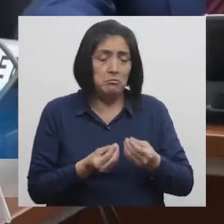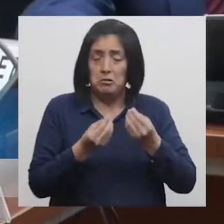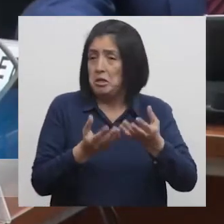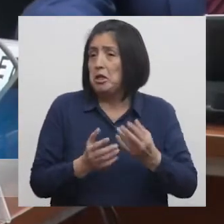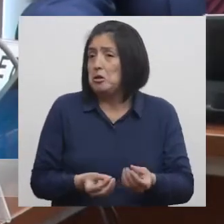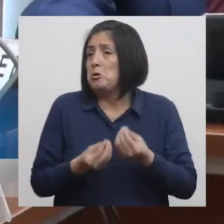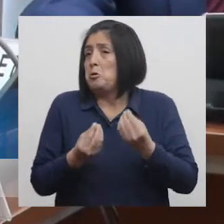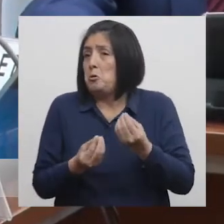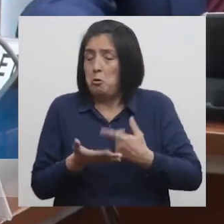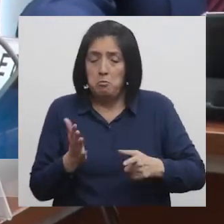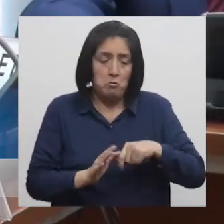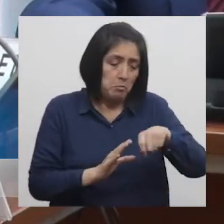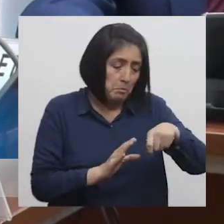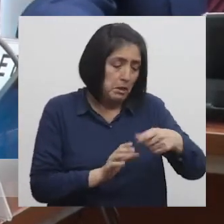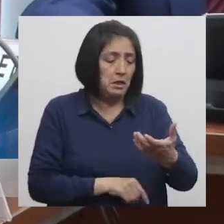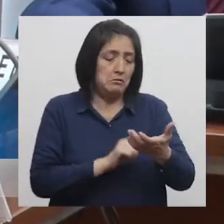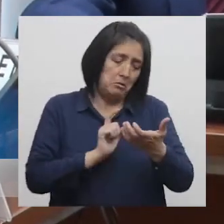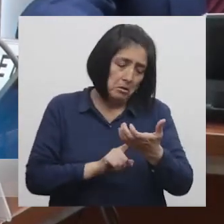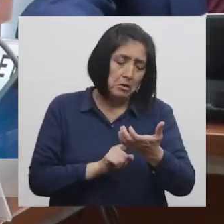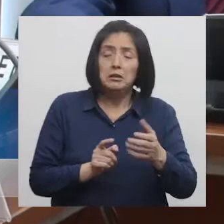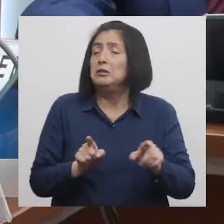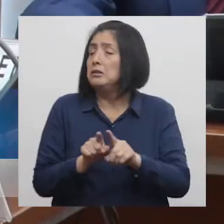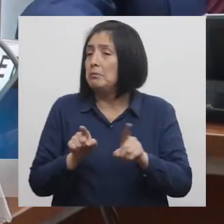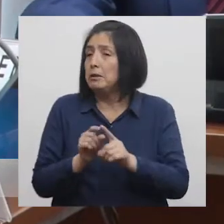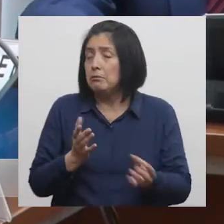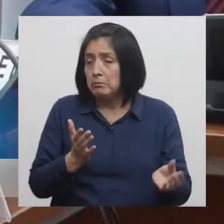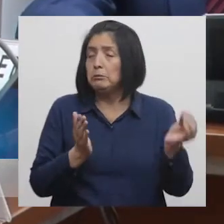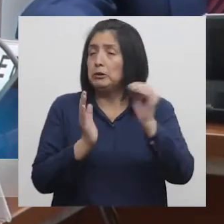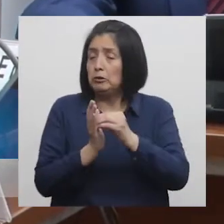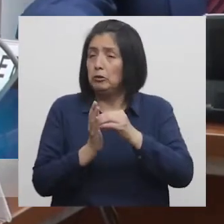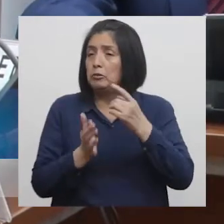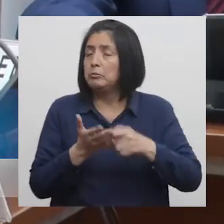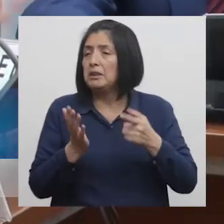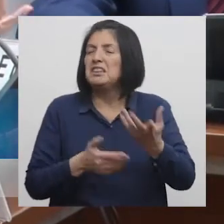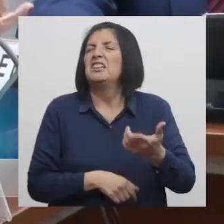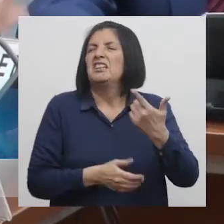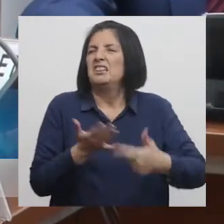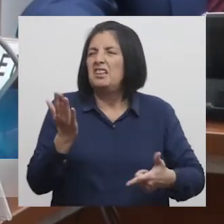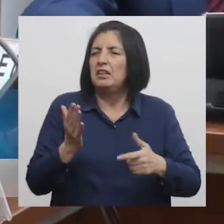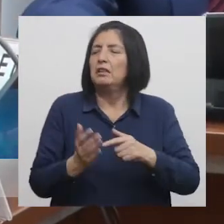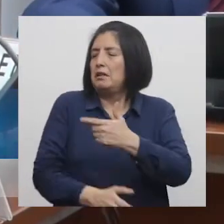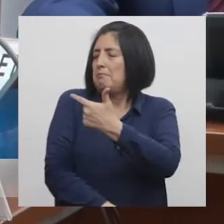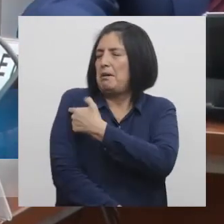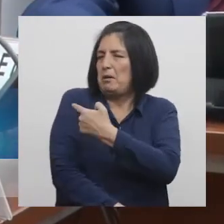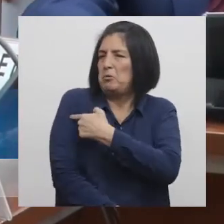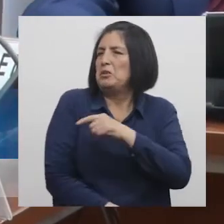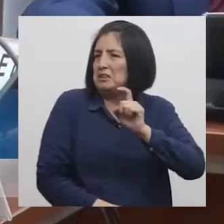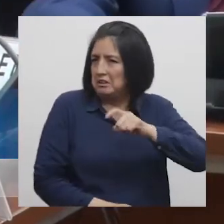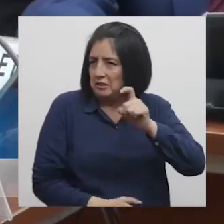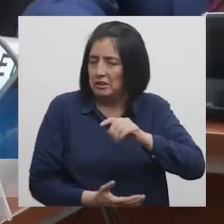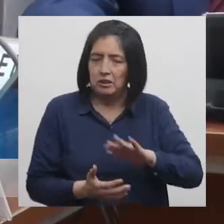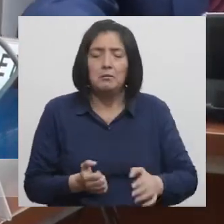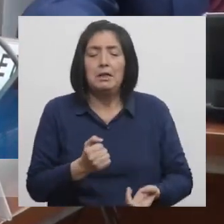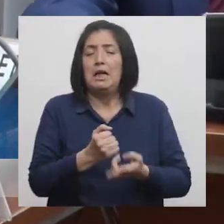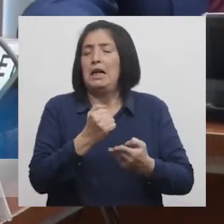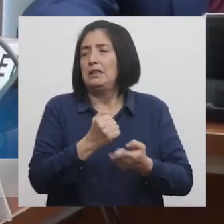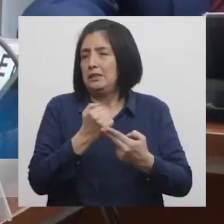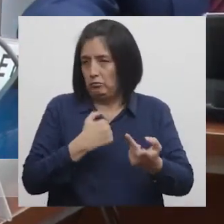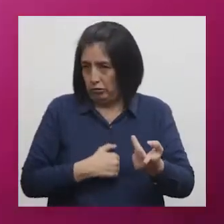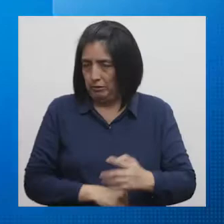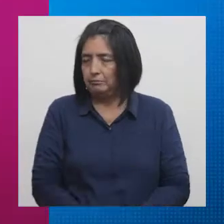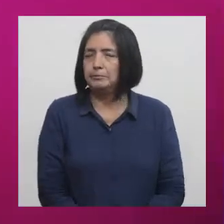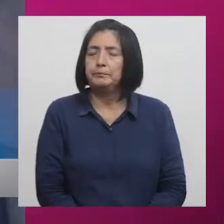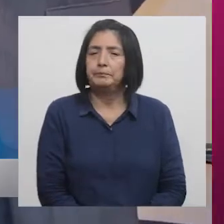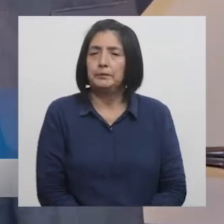Cómo puedo hacer estas comidas Y además vamos a incorporar acá un paquete De qué vacunas necesita tener mi niño Para garantizar que esté